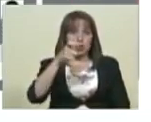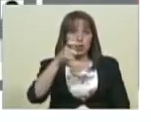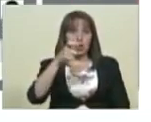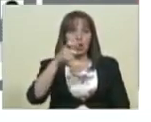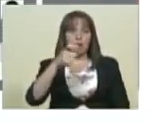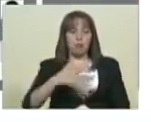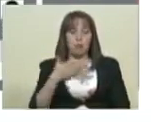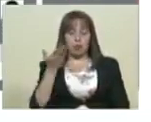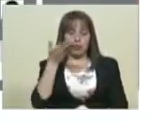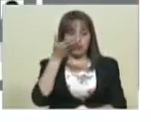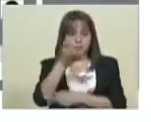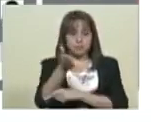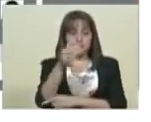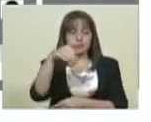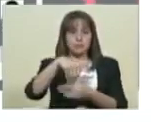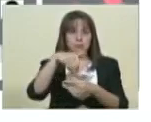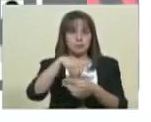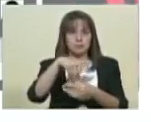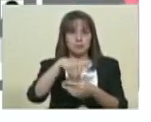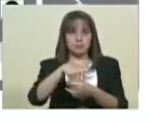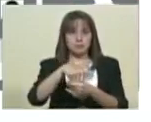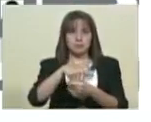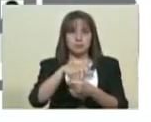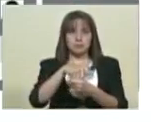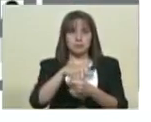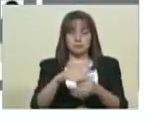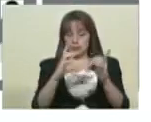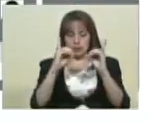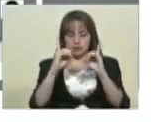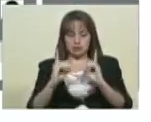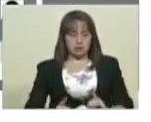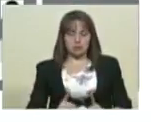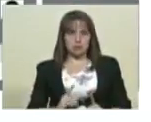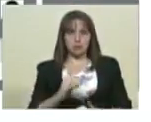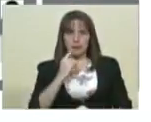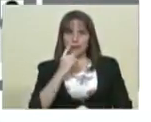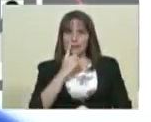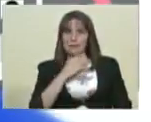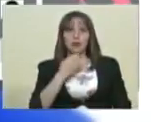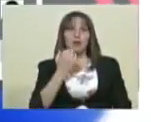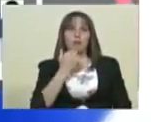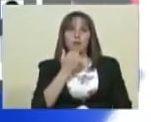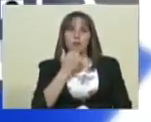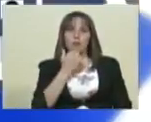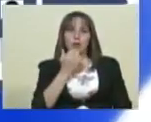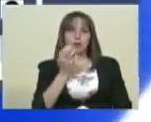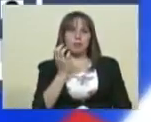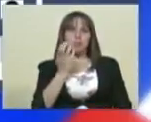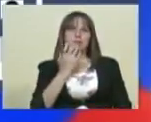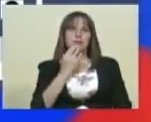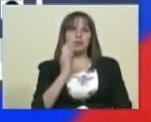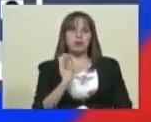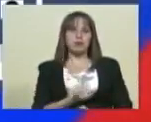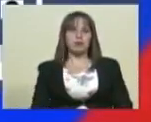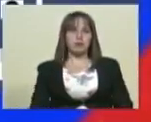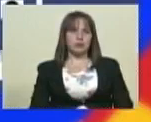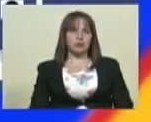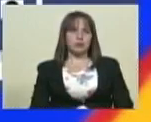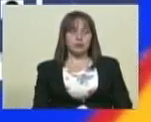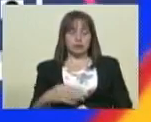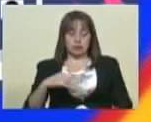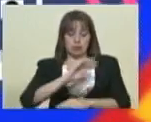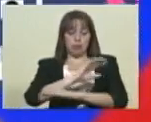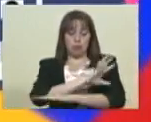para que las personas que han decidido, por ejemplo, ejercer su derecho al voto en el poliedro, por